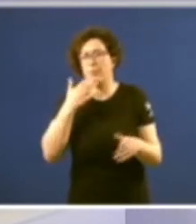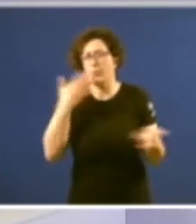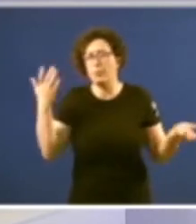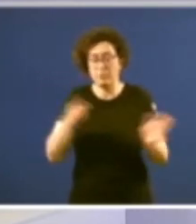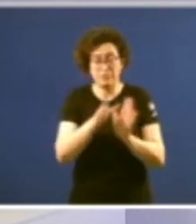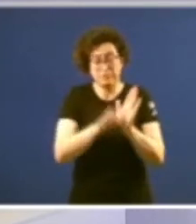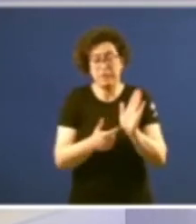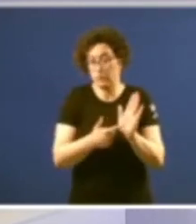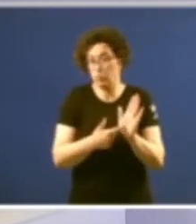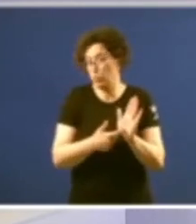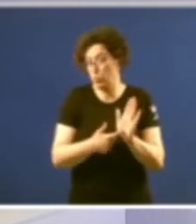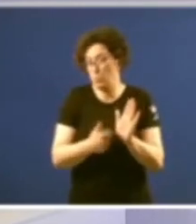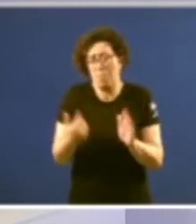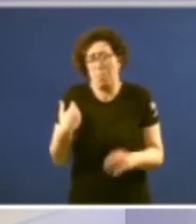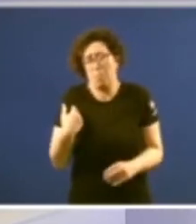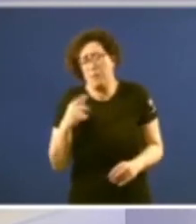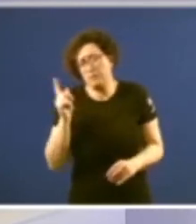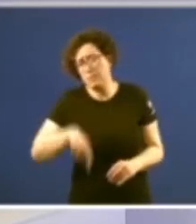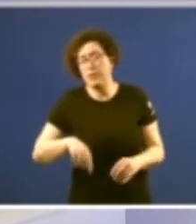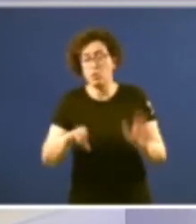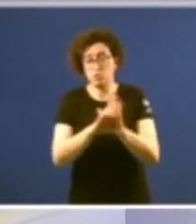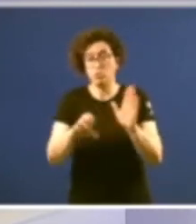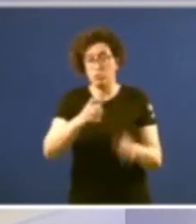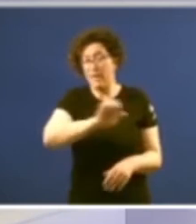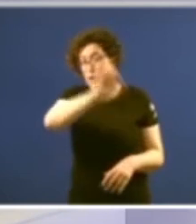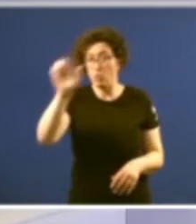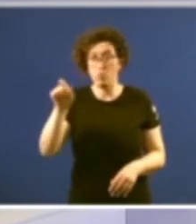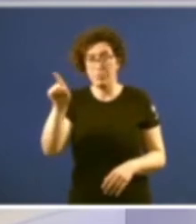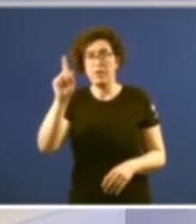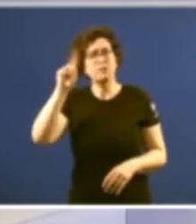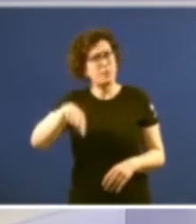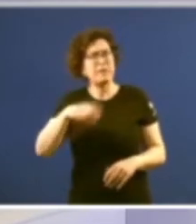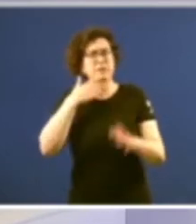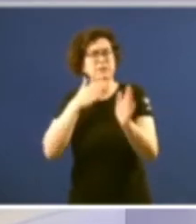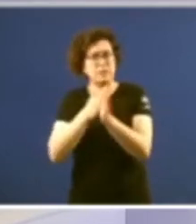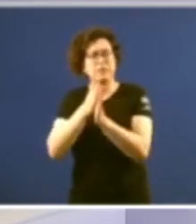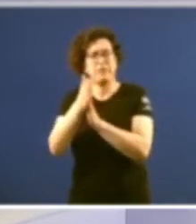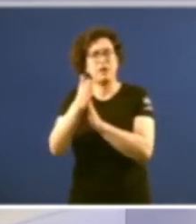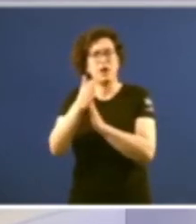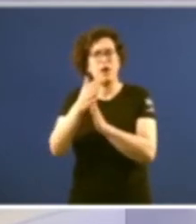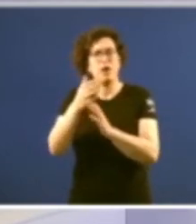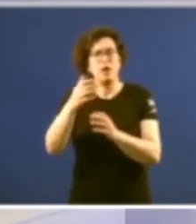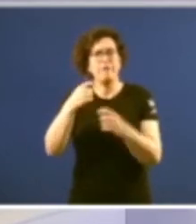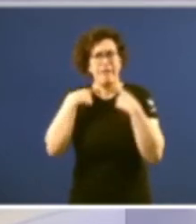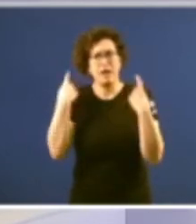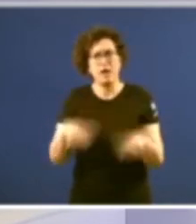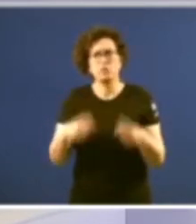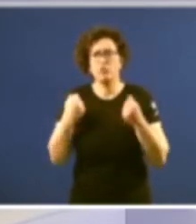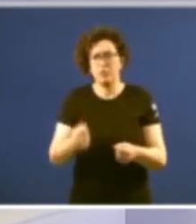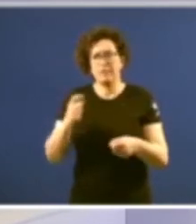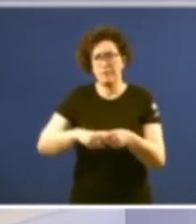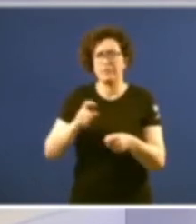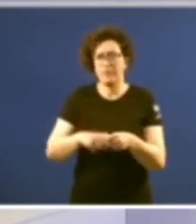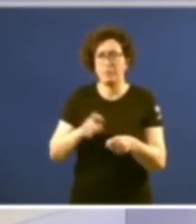Estatuto ou máis recentemente a da Constitución Europea que tamén supuxo un claro un rotundo fracaso de participación